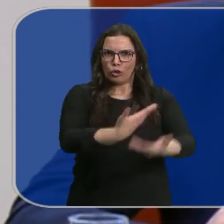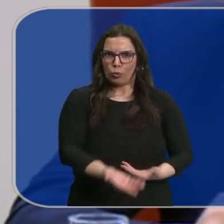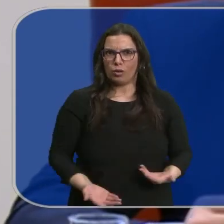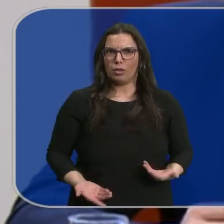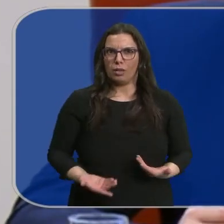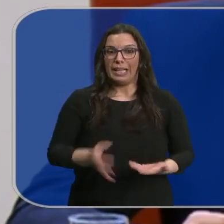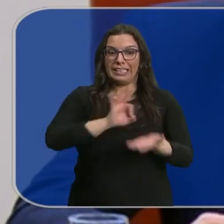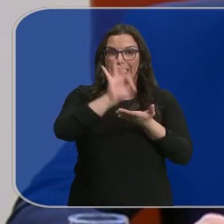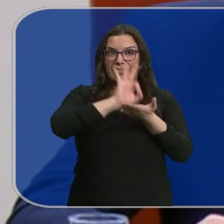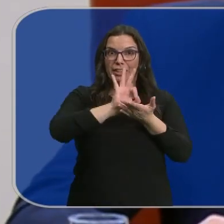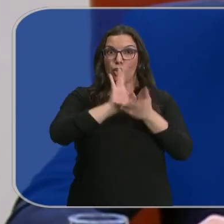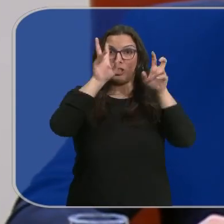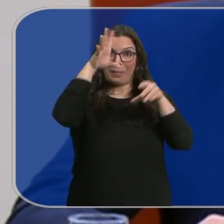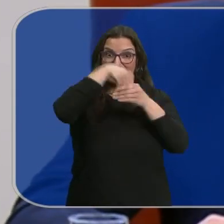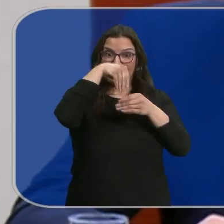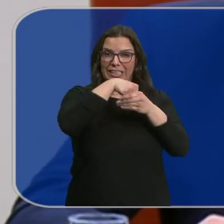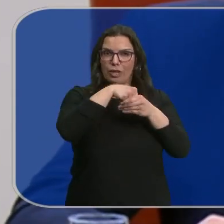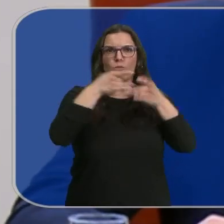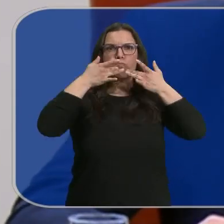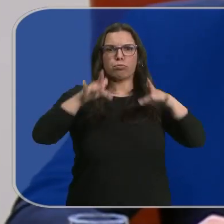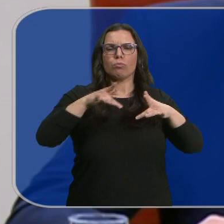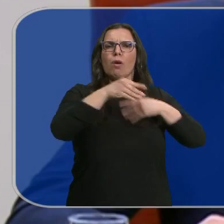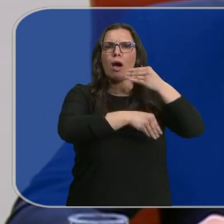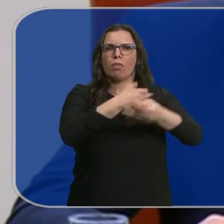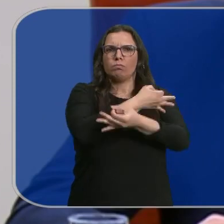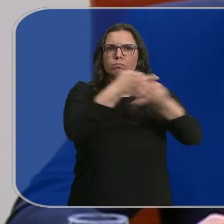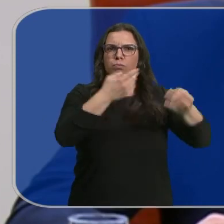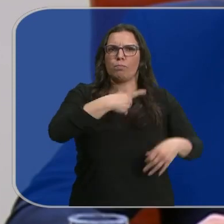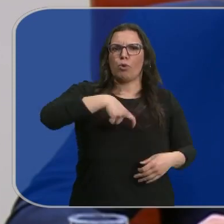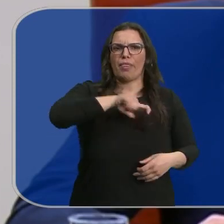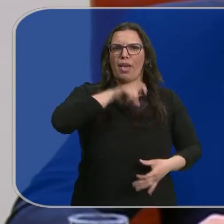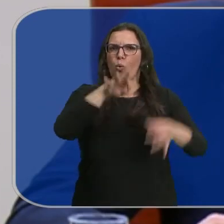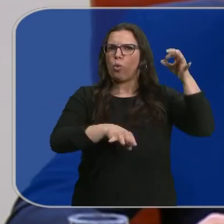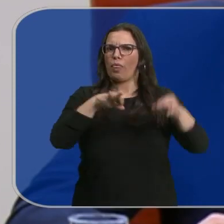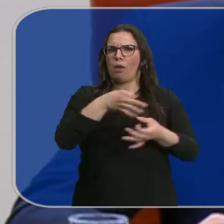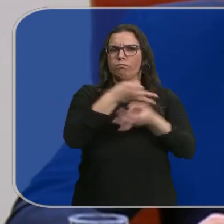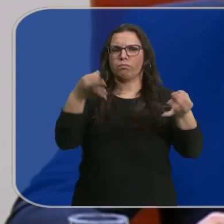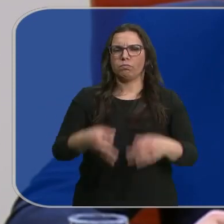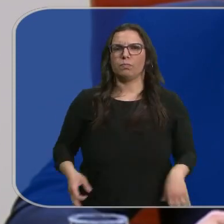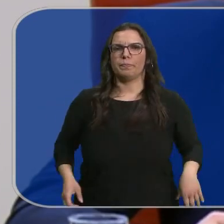el Servicio de Asuntos Internos actúa como corresponde, como policía judicial.